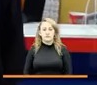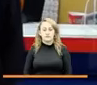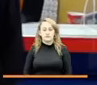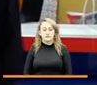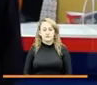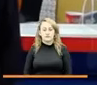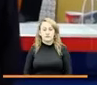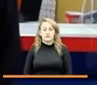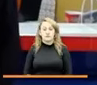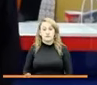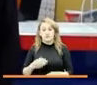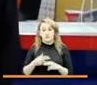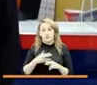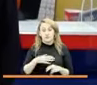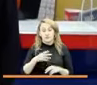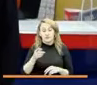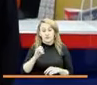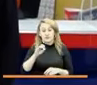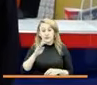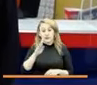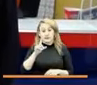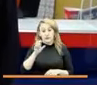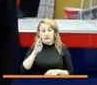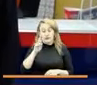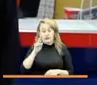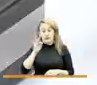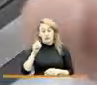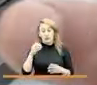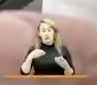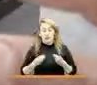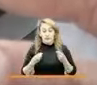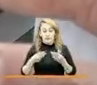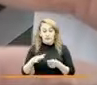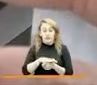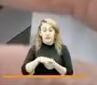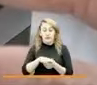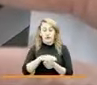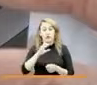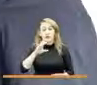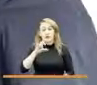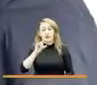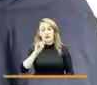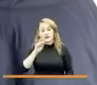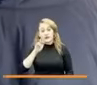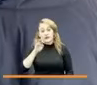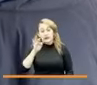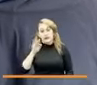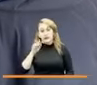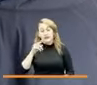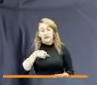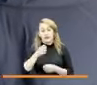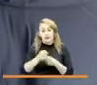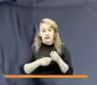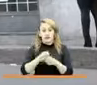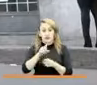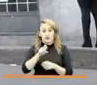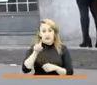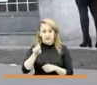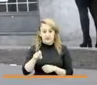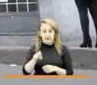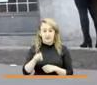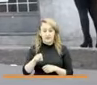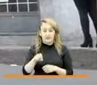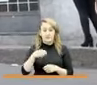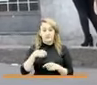Mi nombre es Gilberto Zapata, resido aquí en el barrio Claret. Tengo 66 años y estaba acá en el